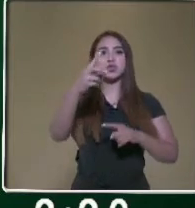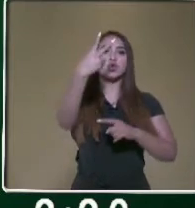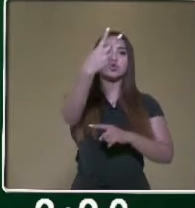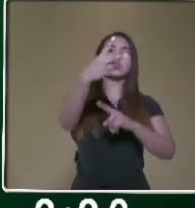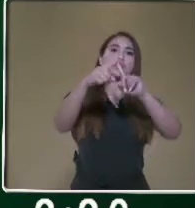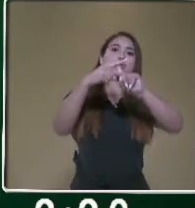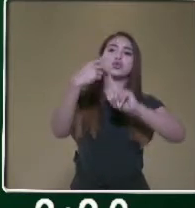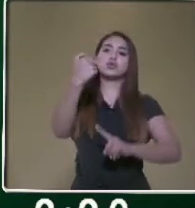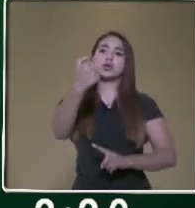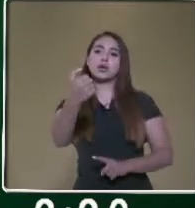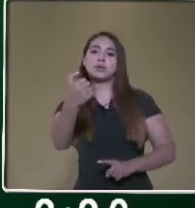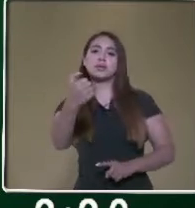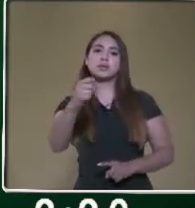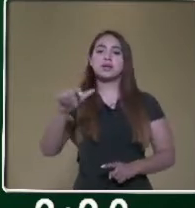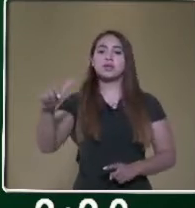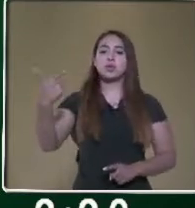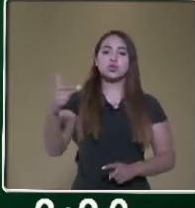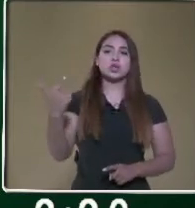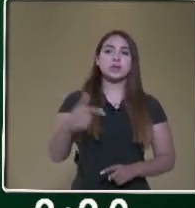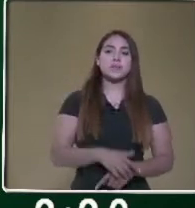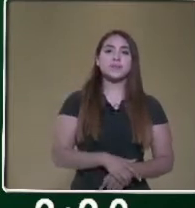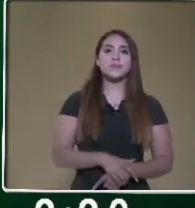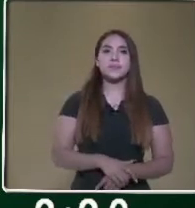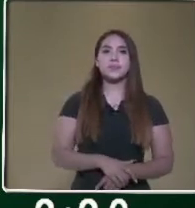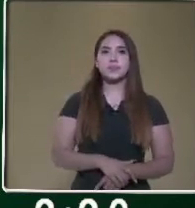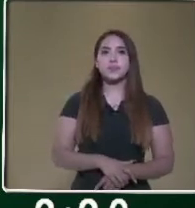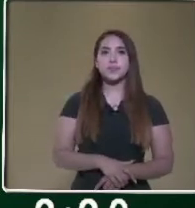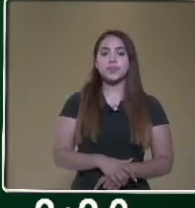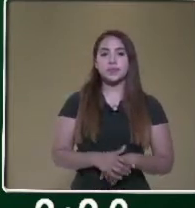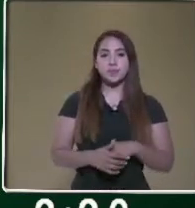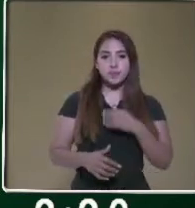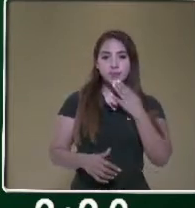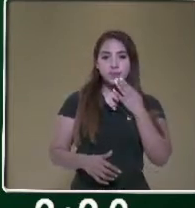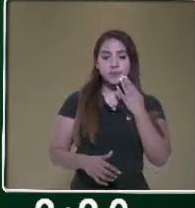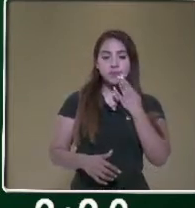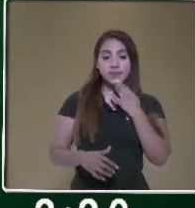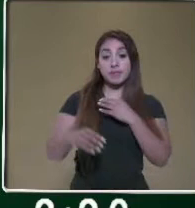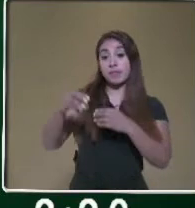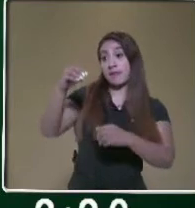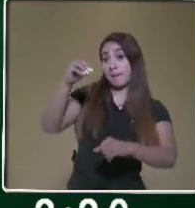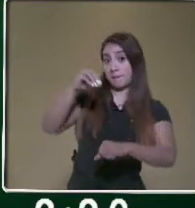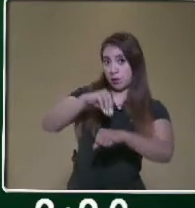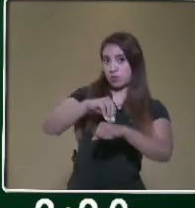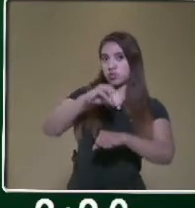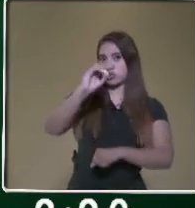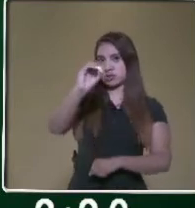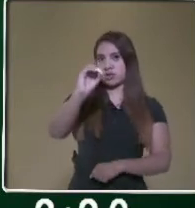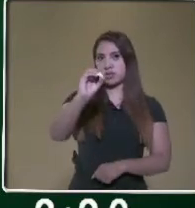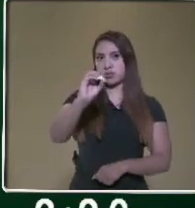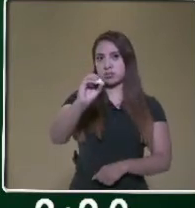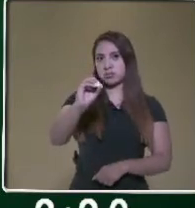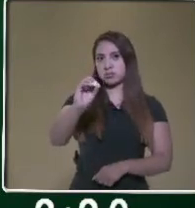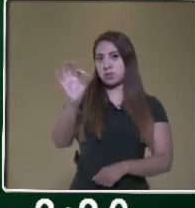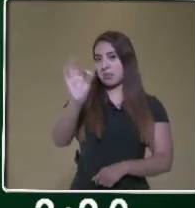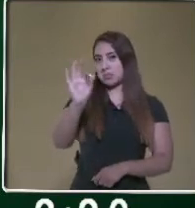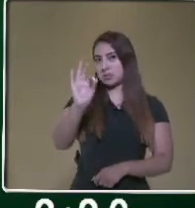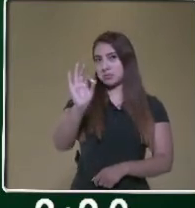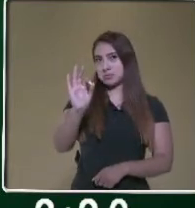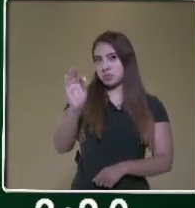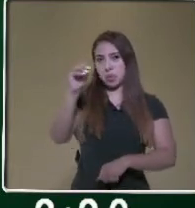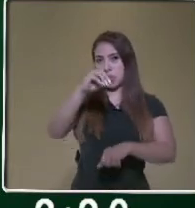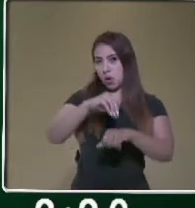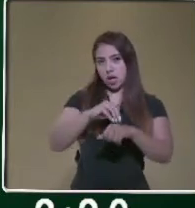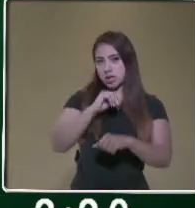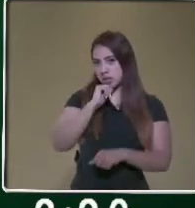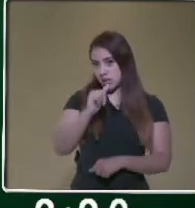6, 12. Nosotros estamos poniendo un 0, pero lo ideal sería que no pusieras nada, o que pusieras una